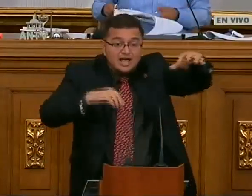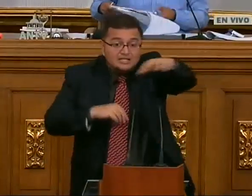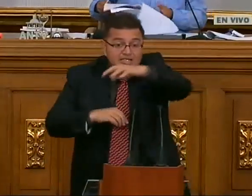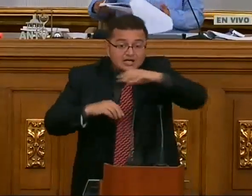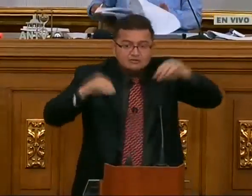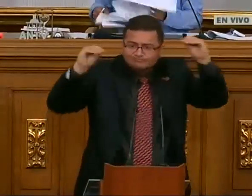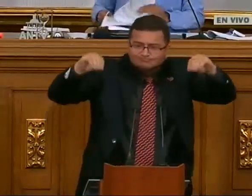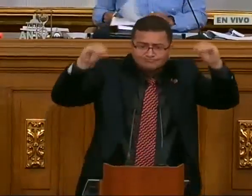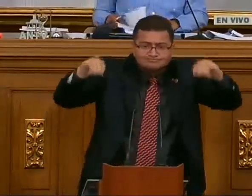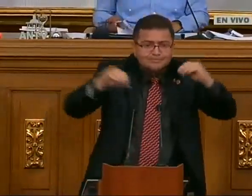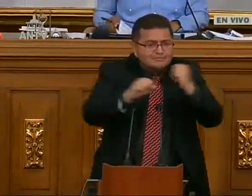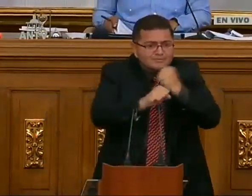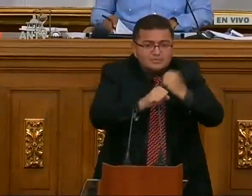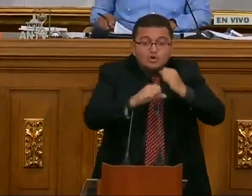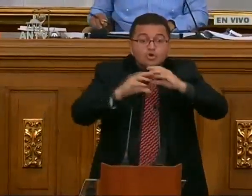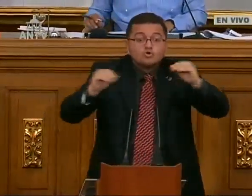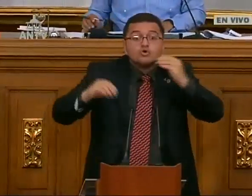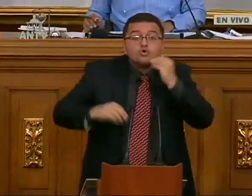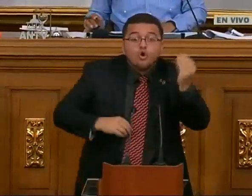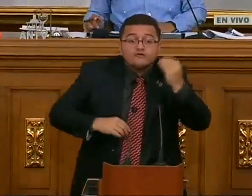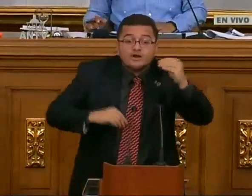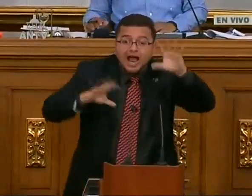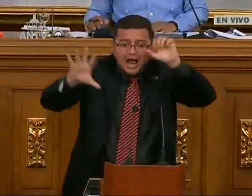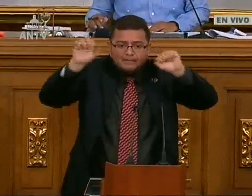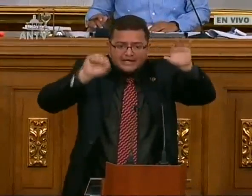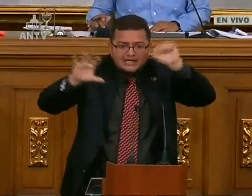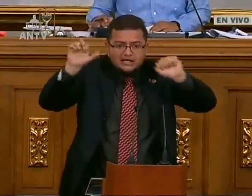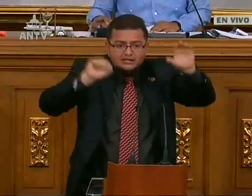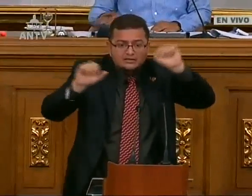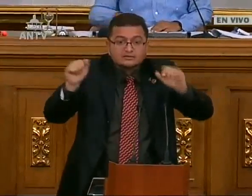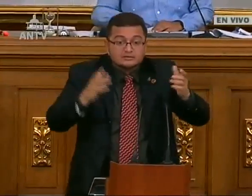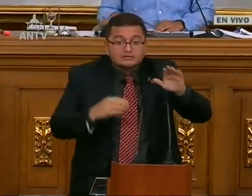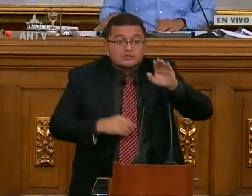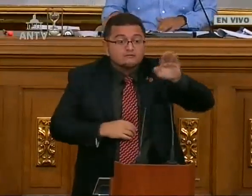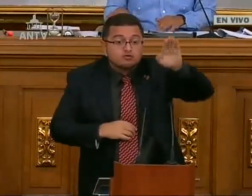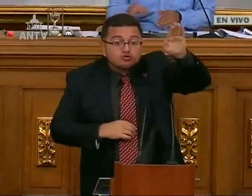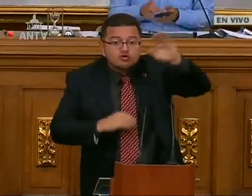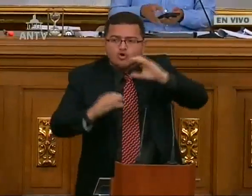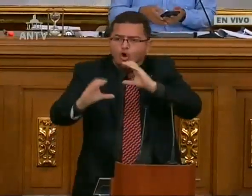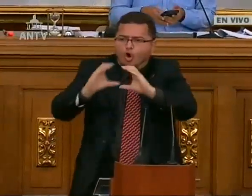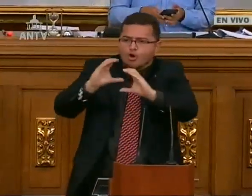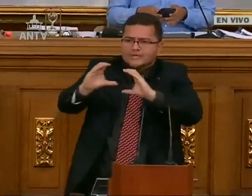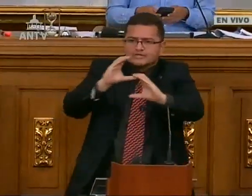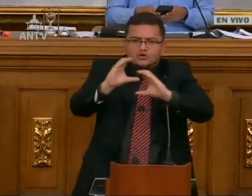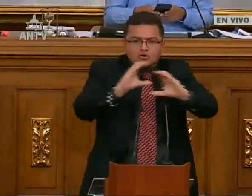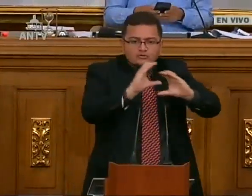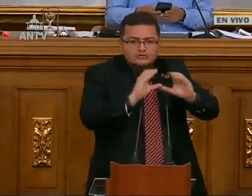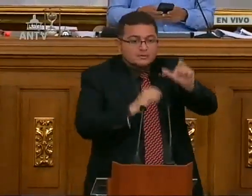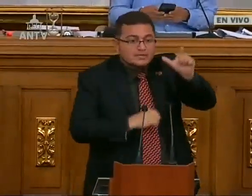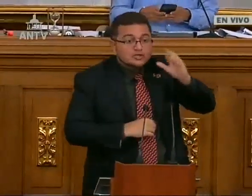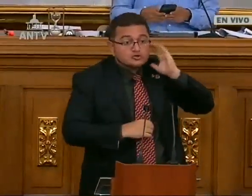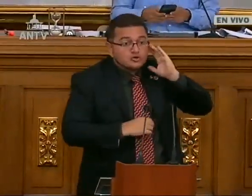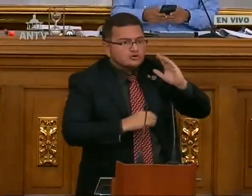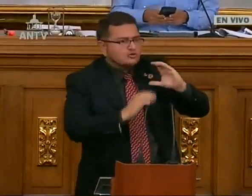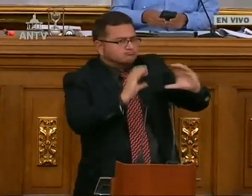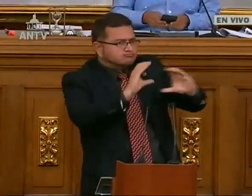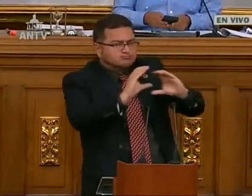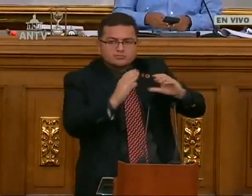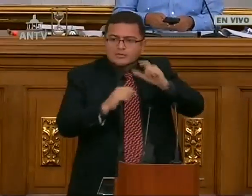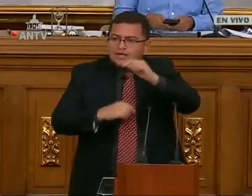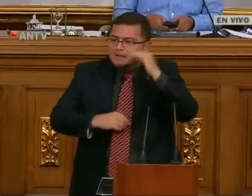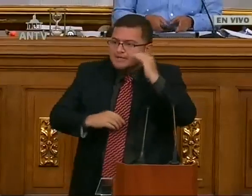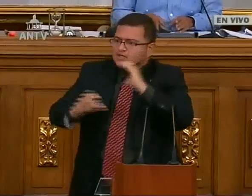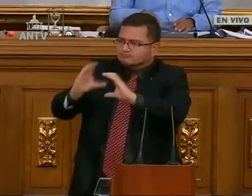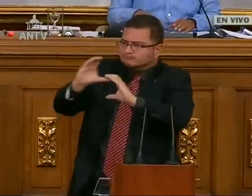En Capacitación Laboral Qué Importante Es Esto Que Los Jóvenes A Desenrollar A Desenvolverse Para Un